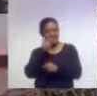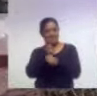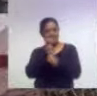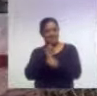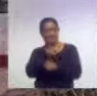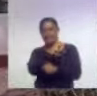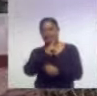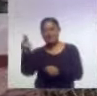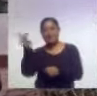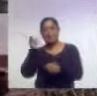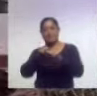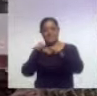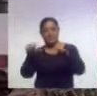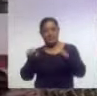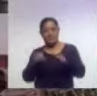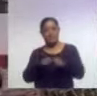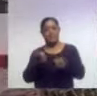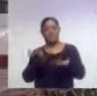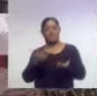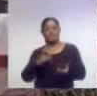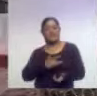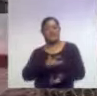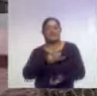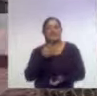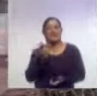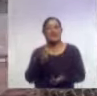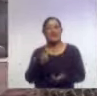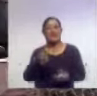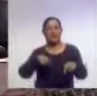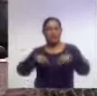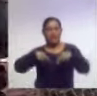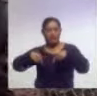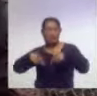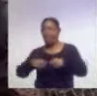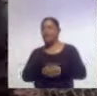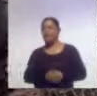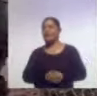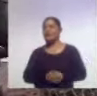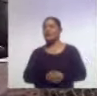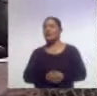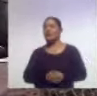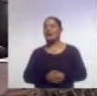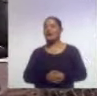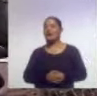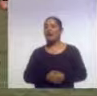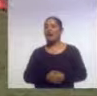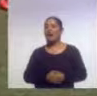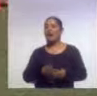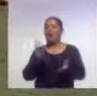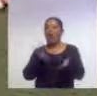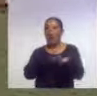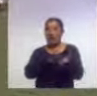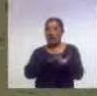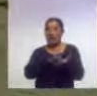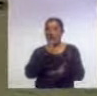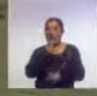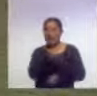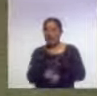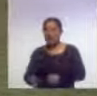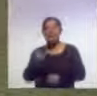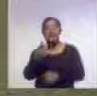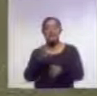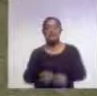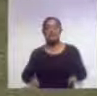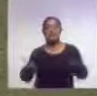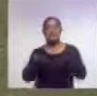equipos a que disfruten realmente el fútbol, a que apoyen a sus niños, que es lo importante. Los cuartos de final se